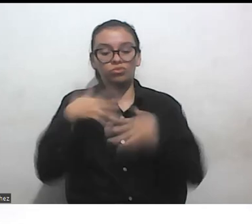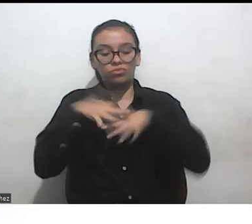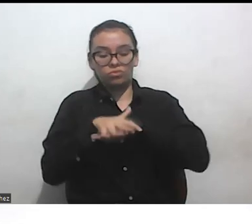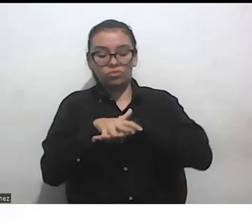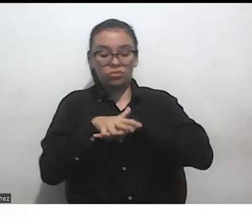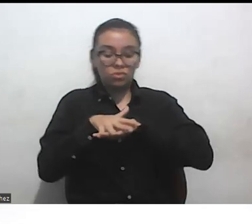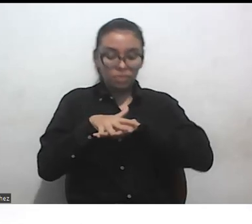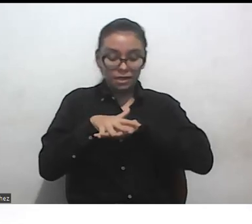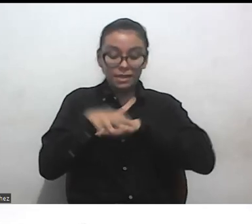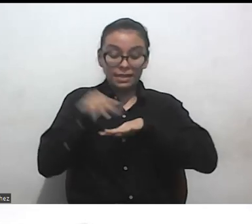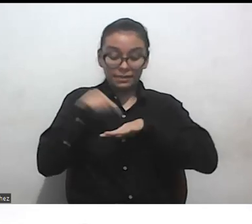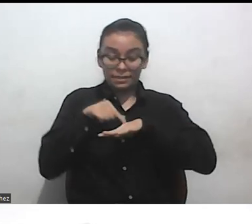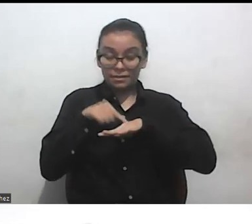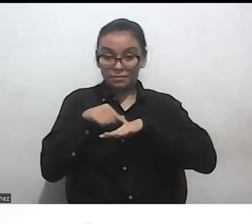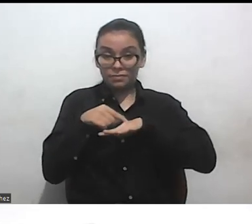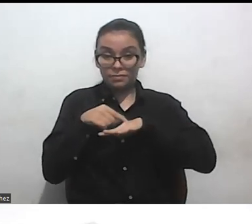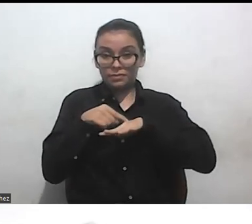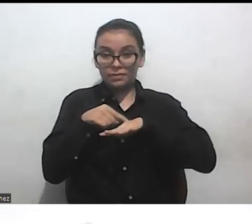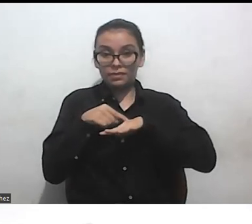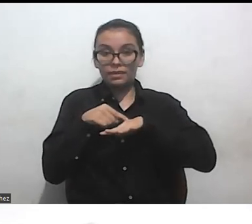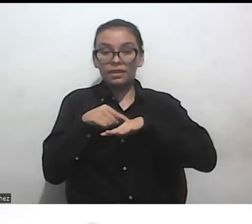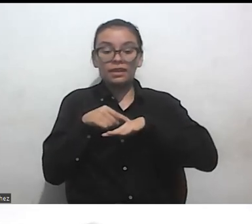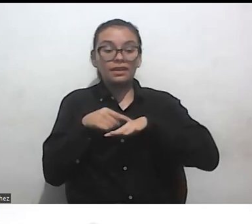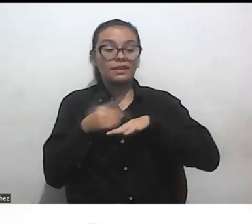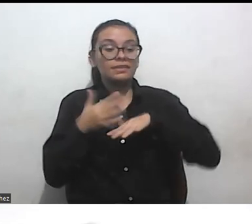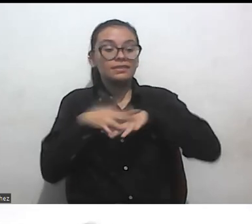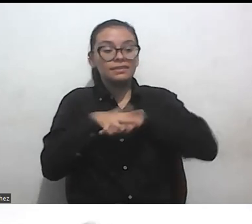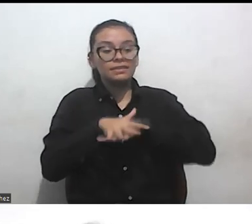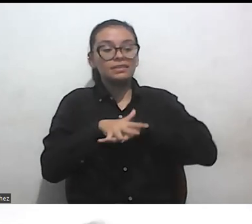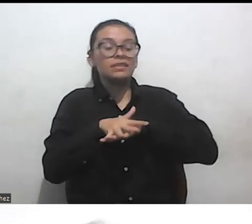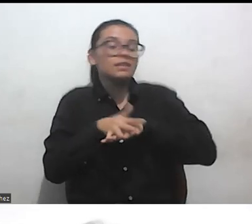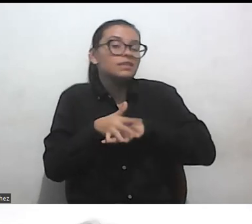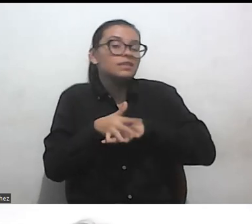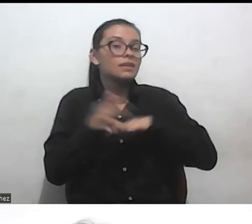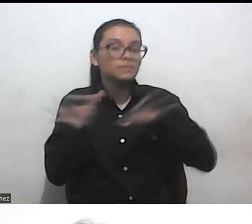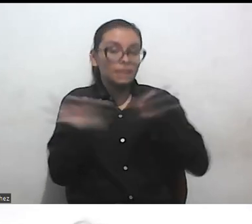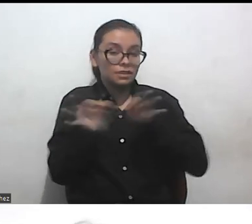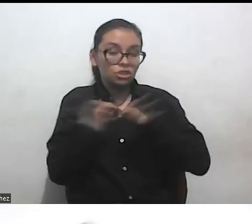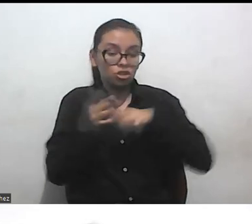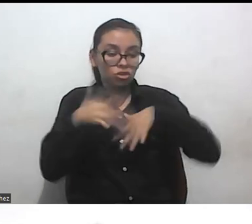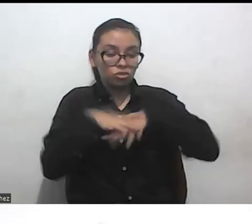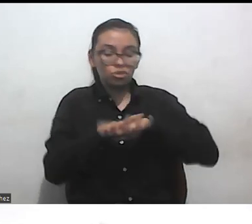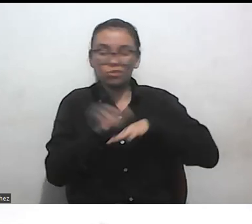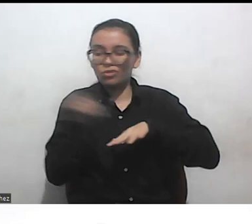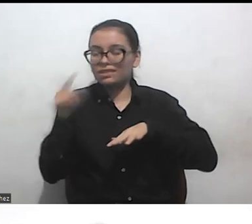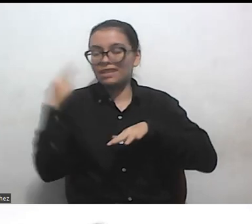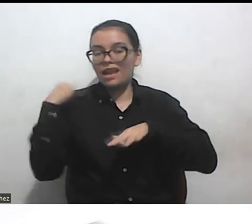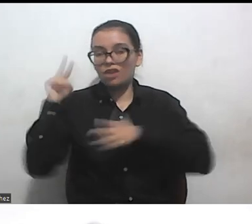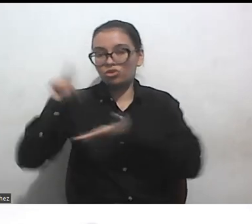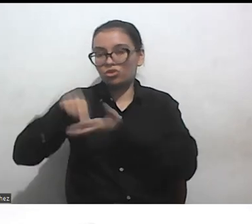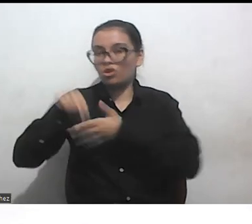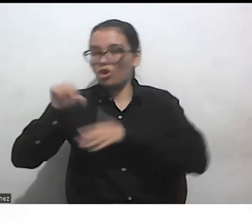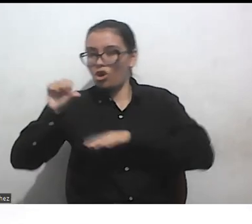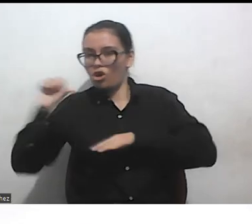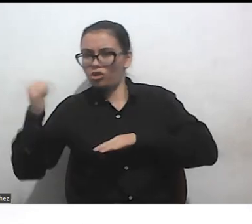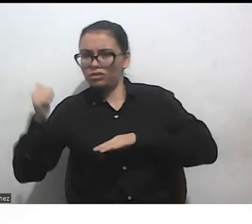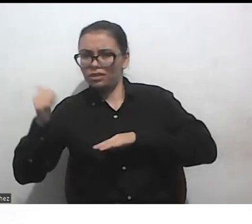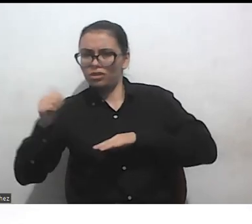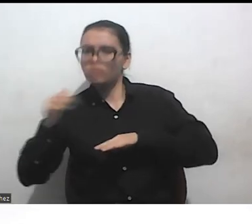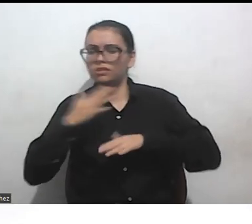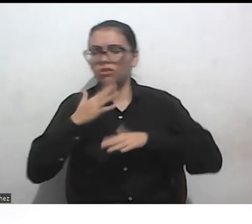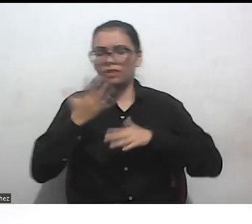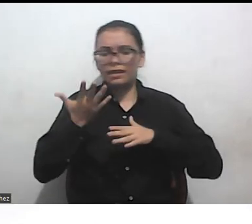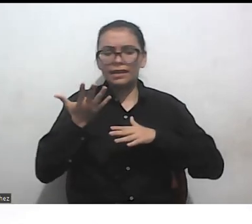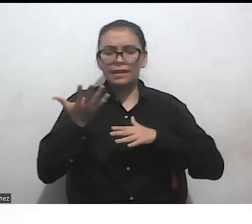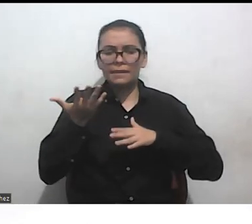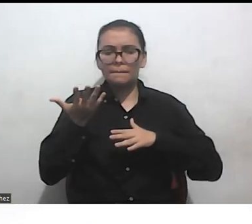de nuevo aquí voy a enfatizar que no estoy hablando solamente de interseccionalidad como lo hace Crenshaw sino ya de digamos